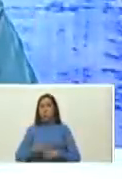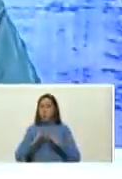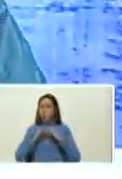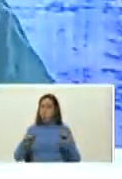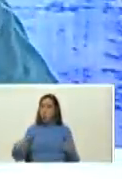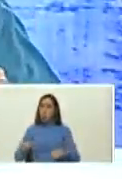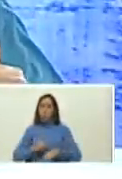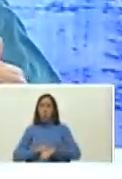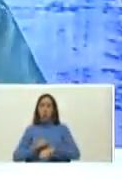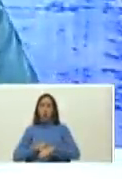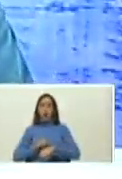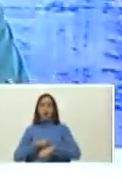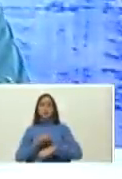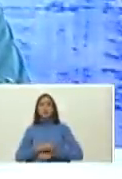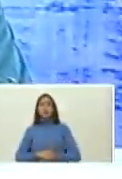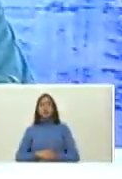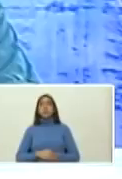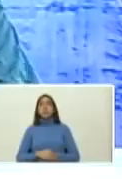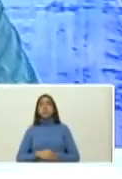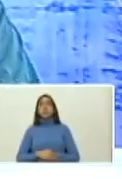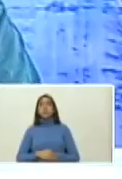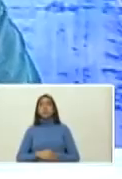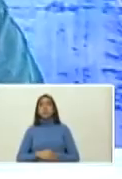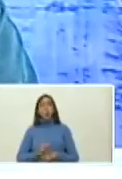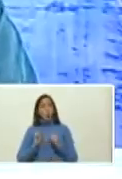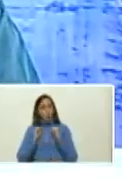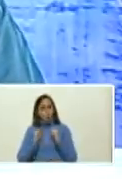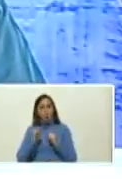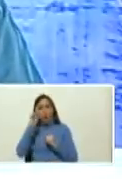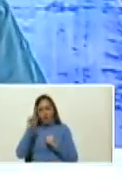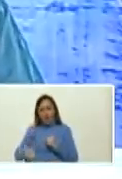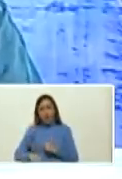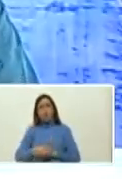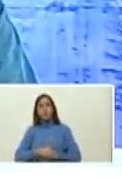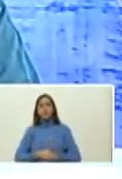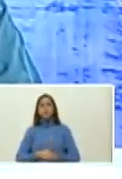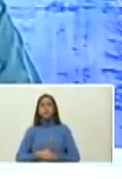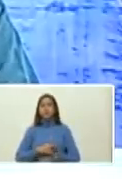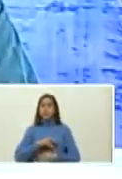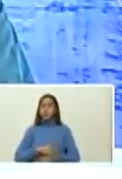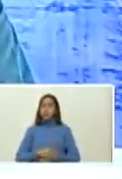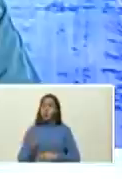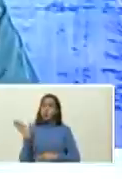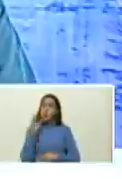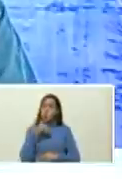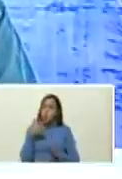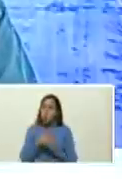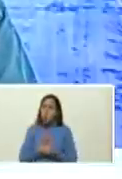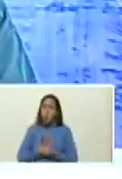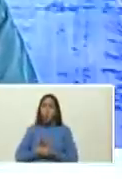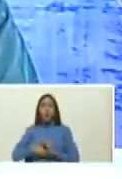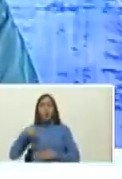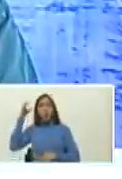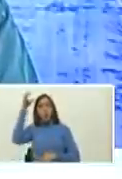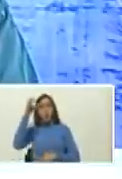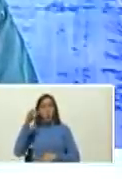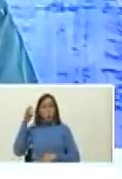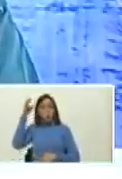las etapas en las etapas más difíciles y duras donde no se tenía mayor conocimiento